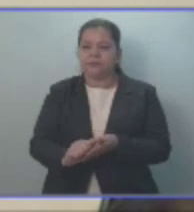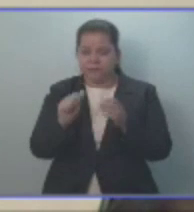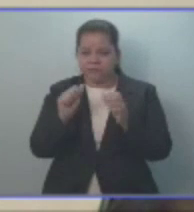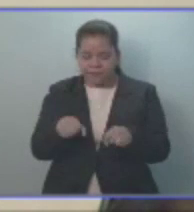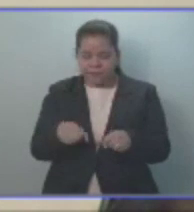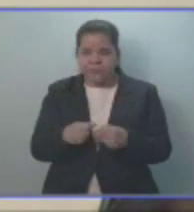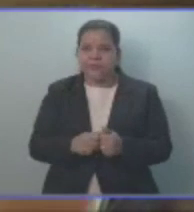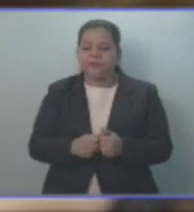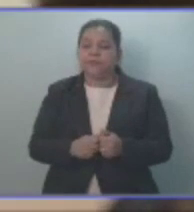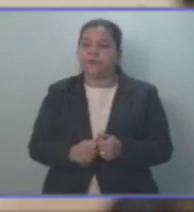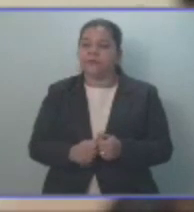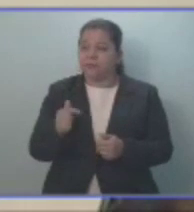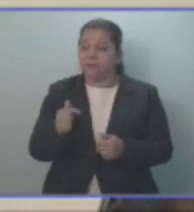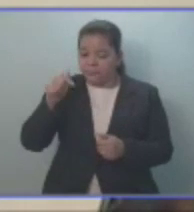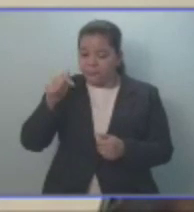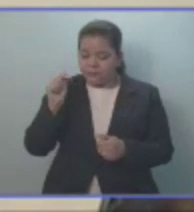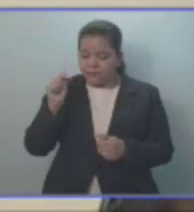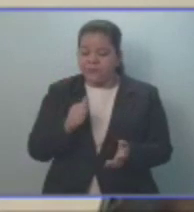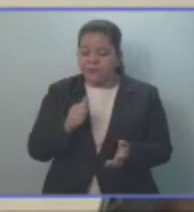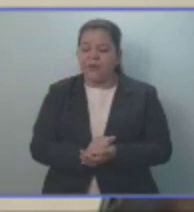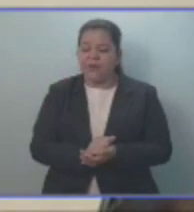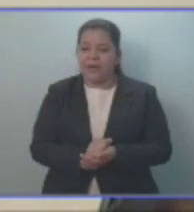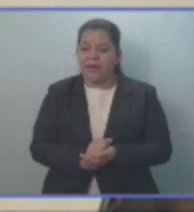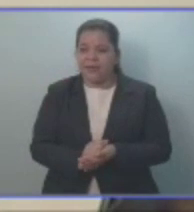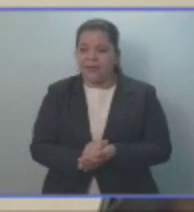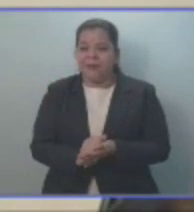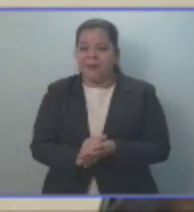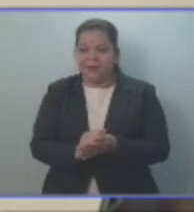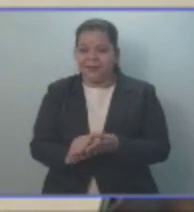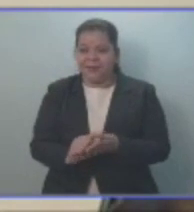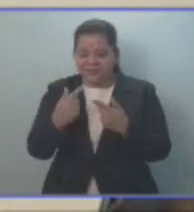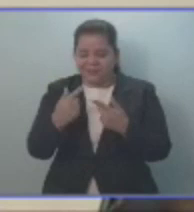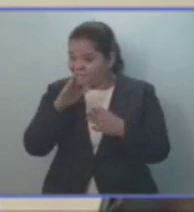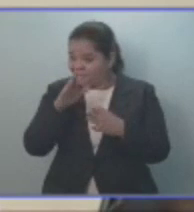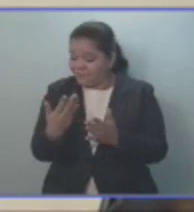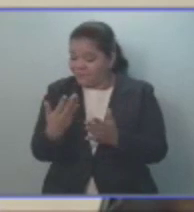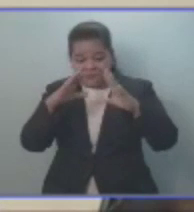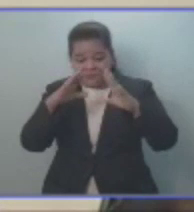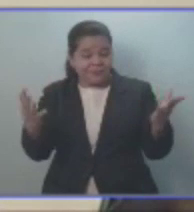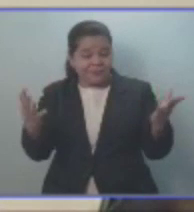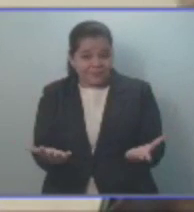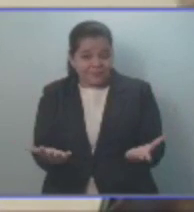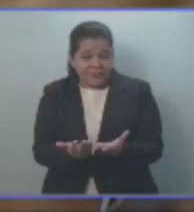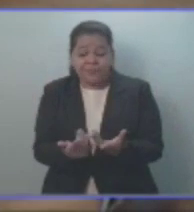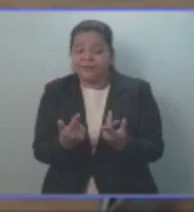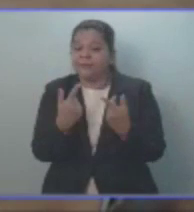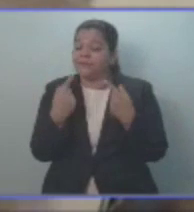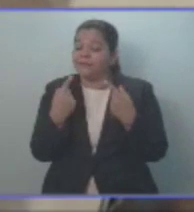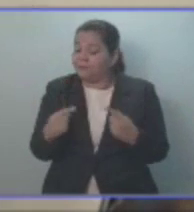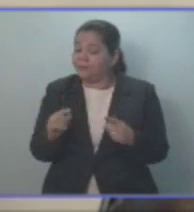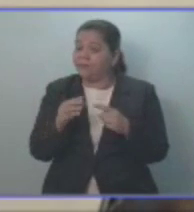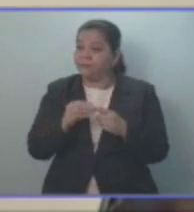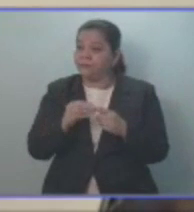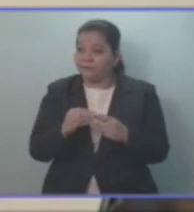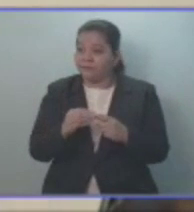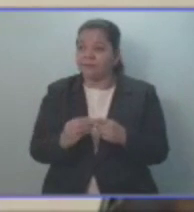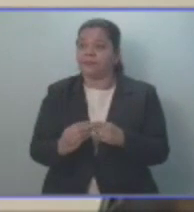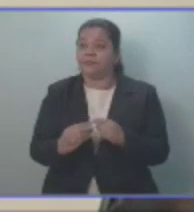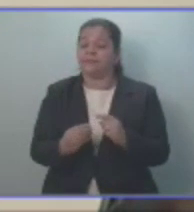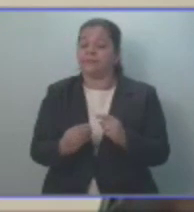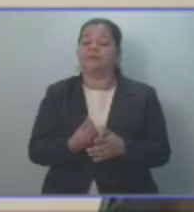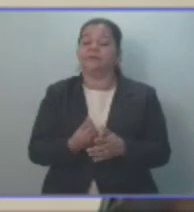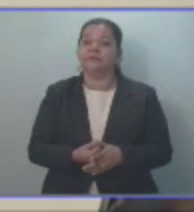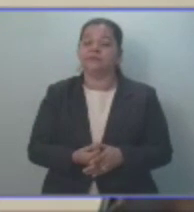ahora es reconocida en todo el mundo y principalmente en la alta jerarquía